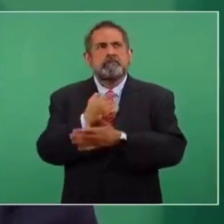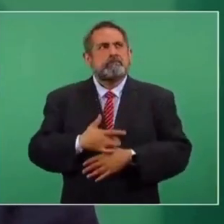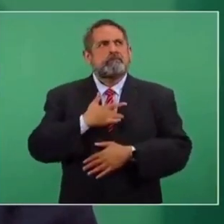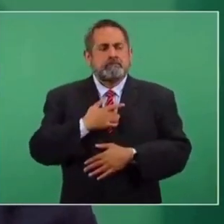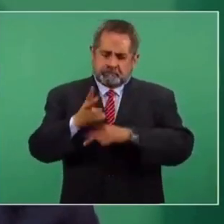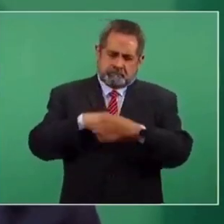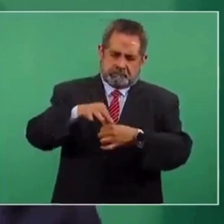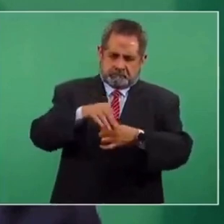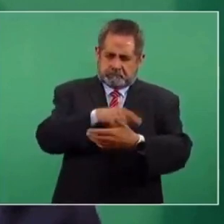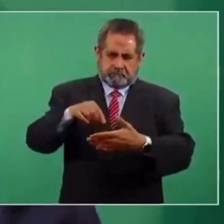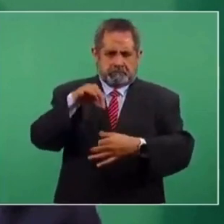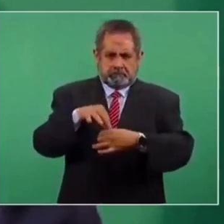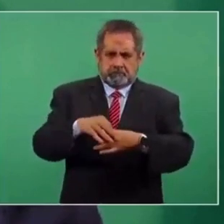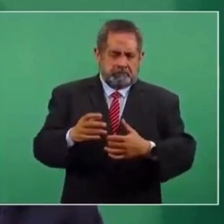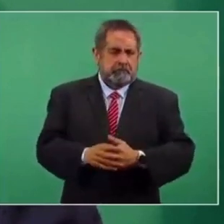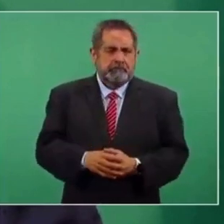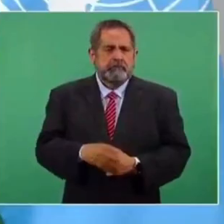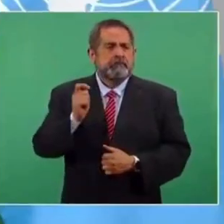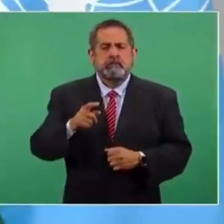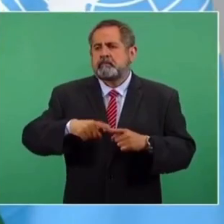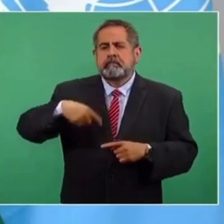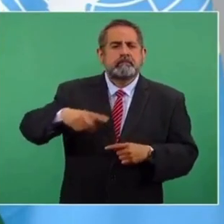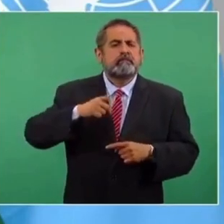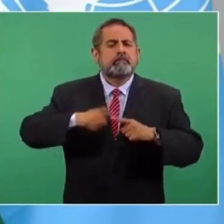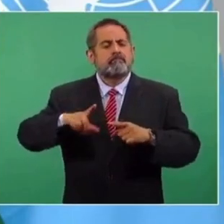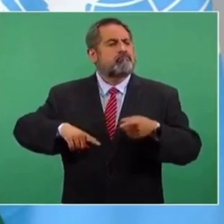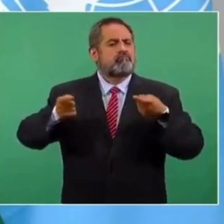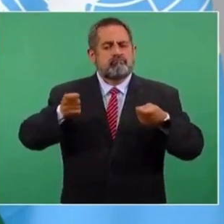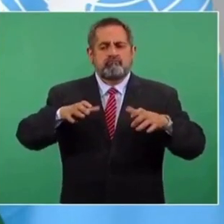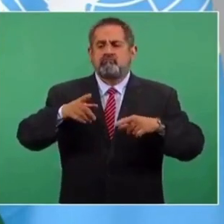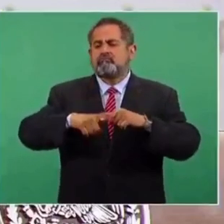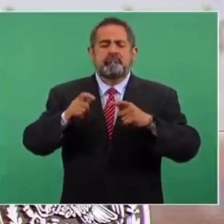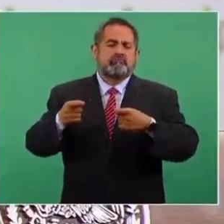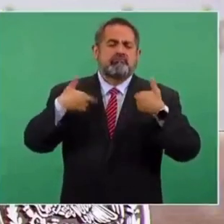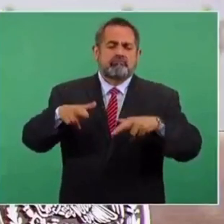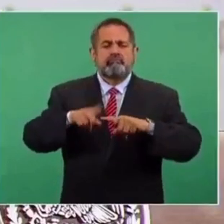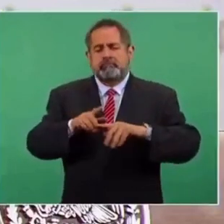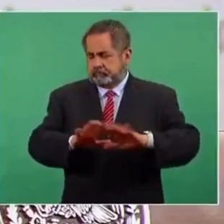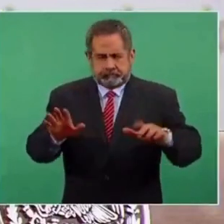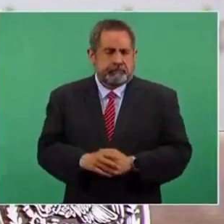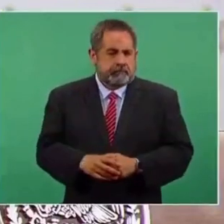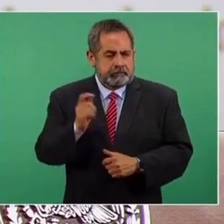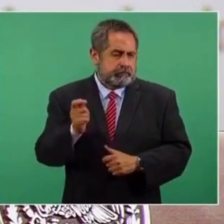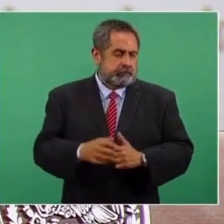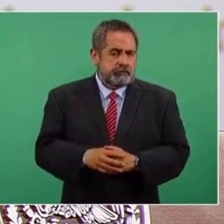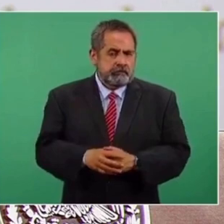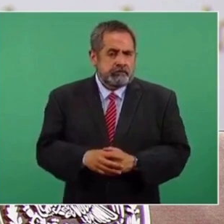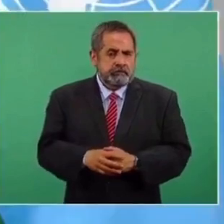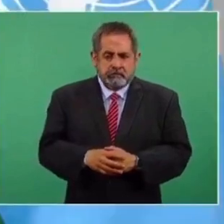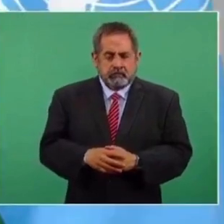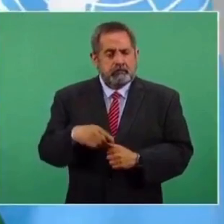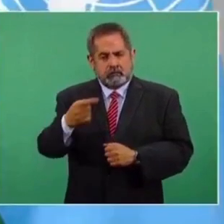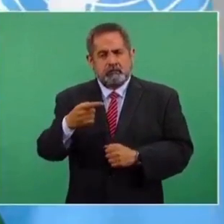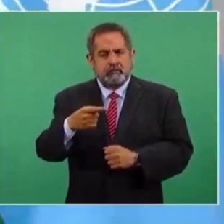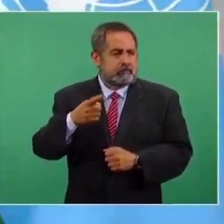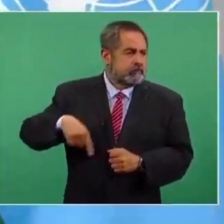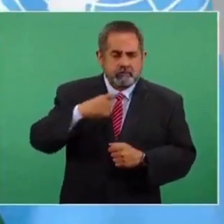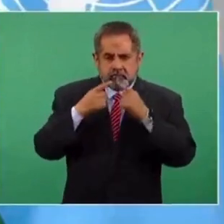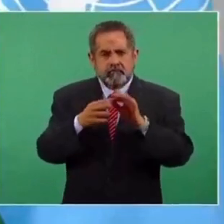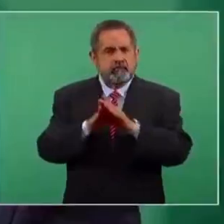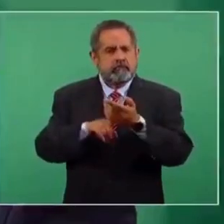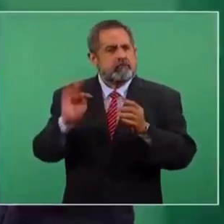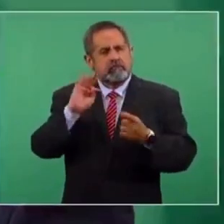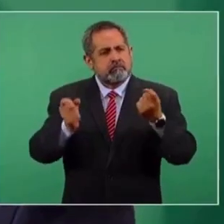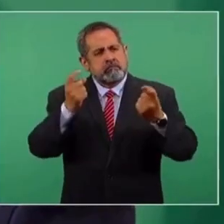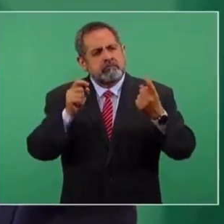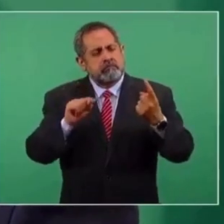quién debe de gobernarlos, quién debe de representarlos. Entonces, vamos a estar posiblemente